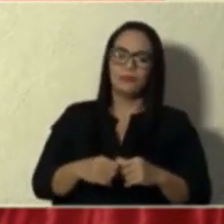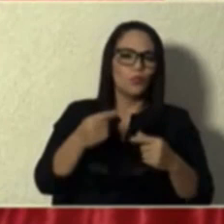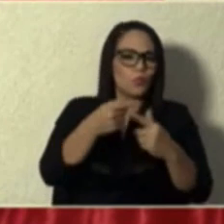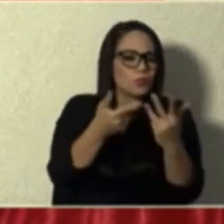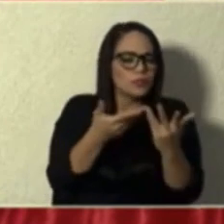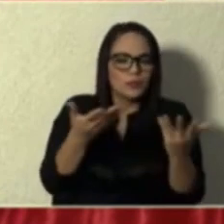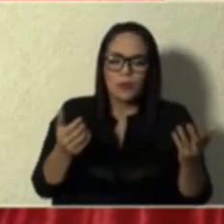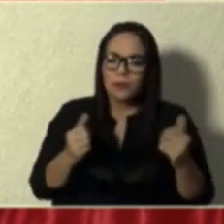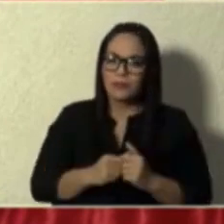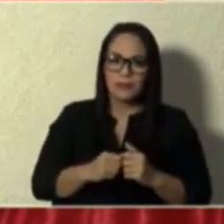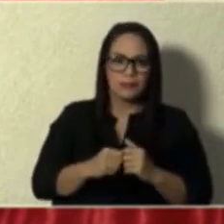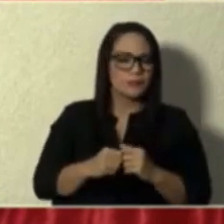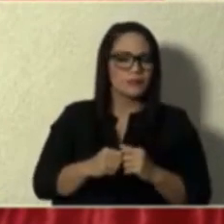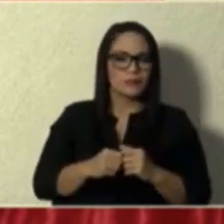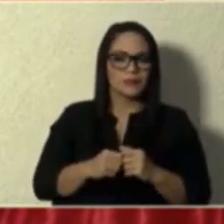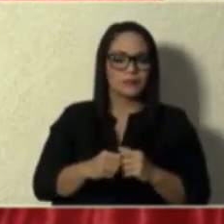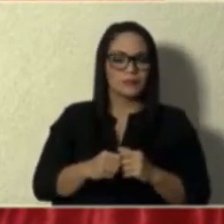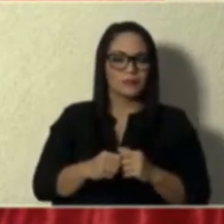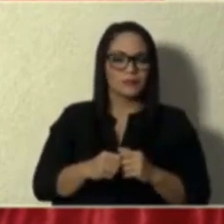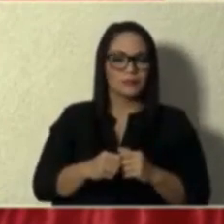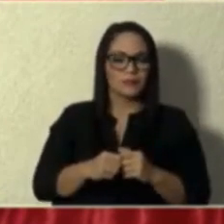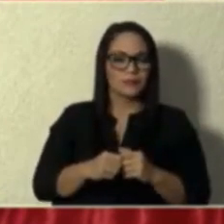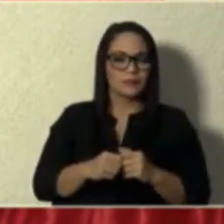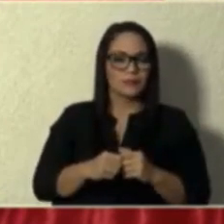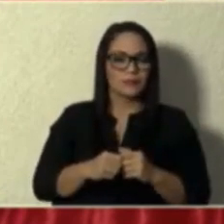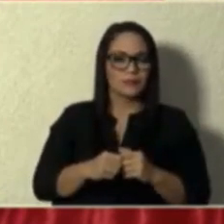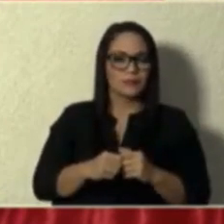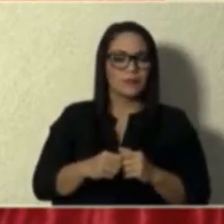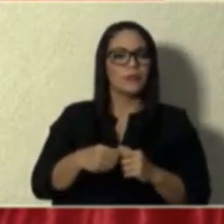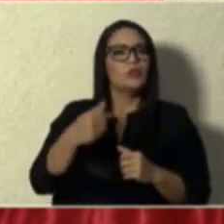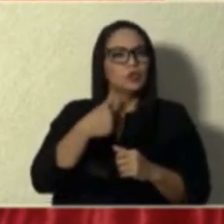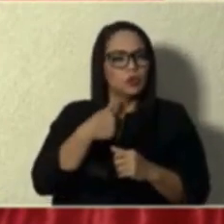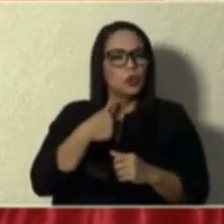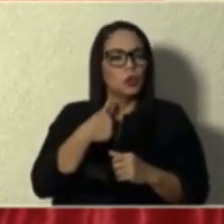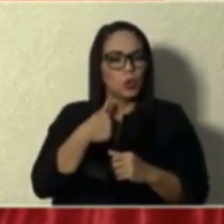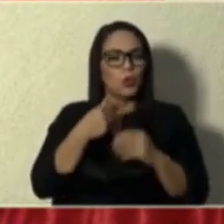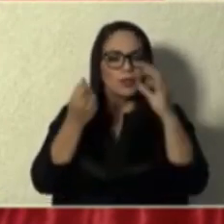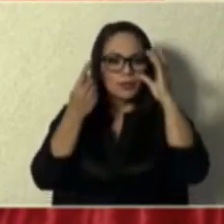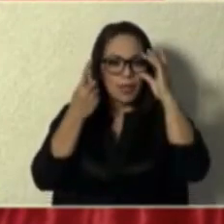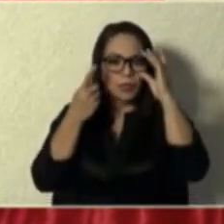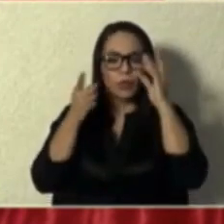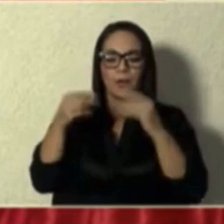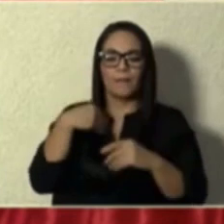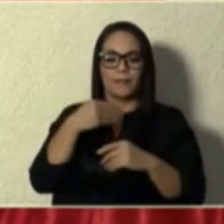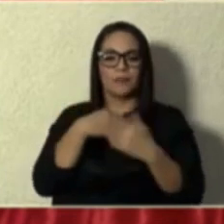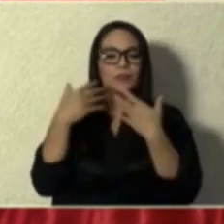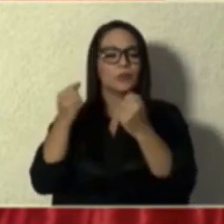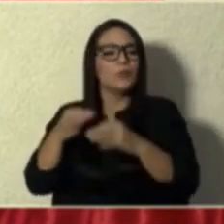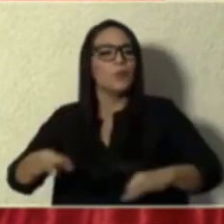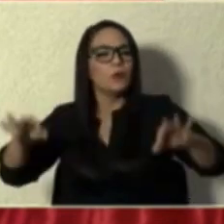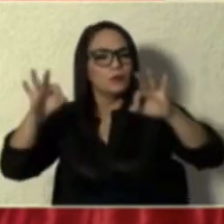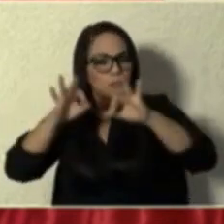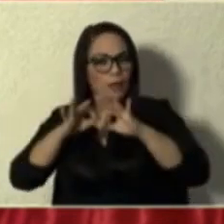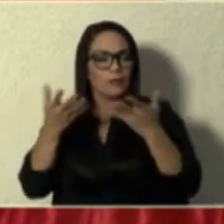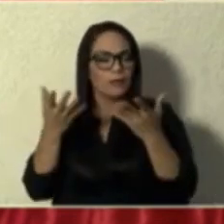Es decir, yo tenía idea que el Ministerio de Salud era importante para la economía del país.